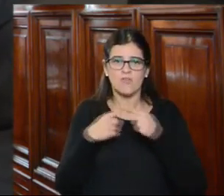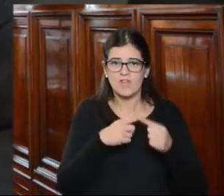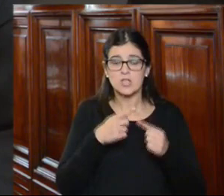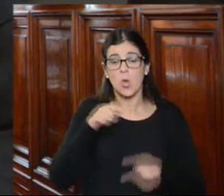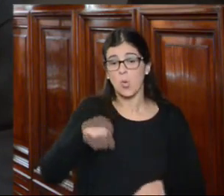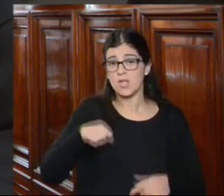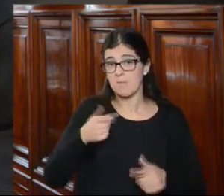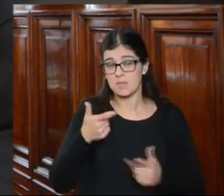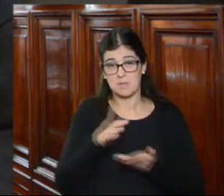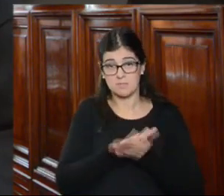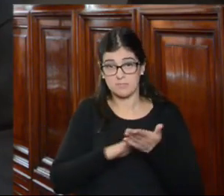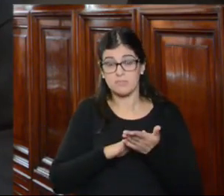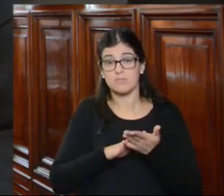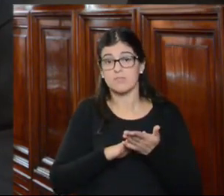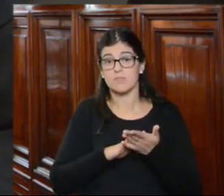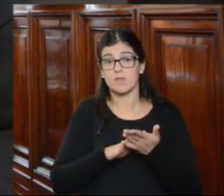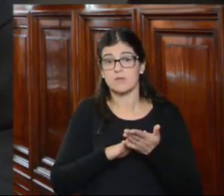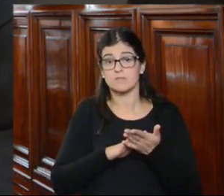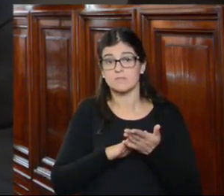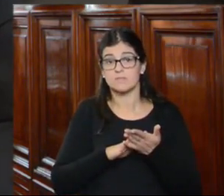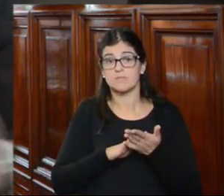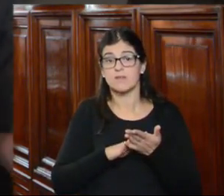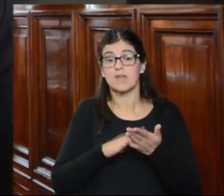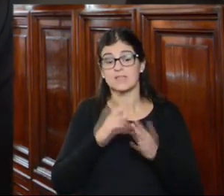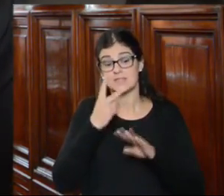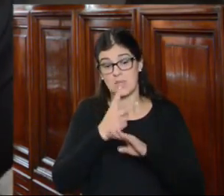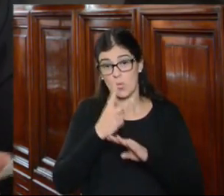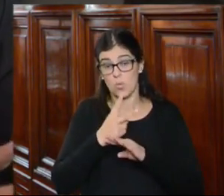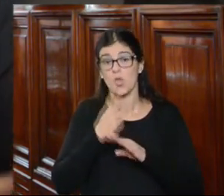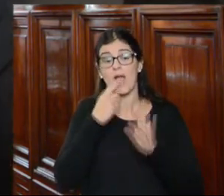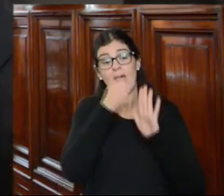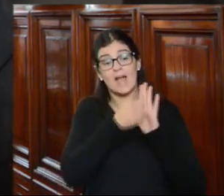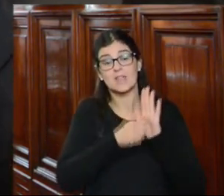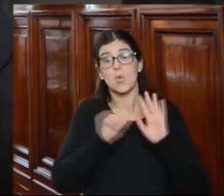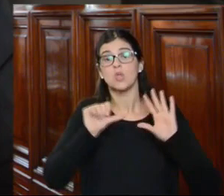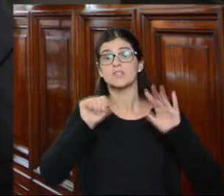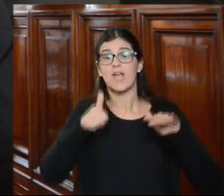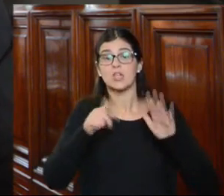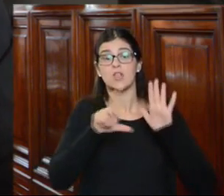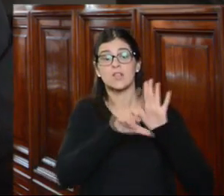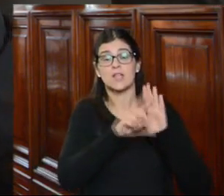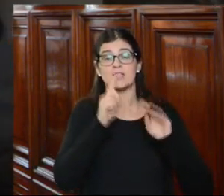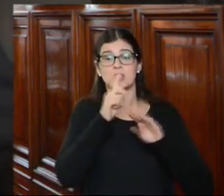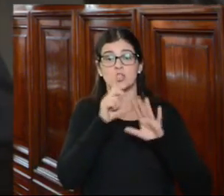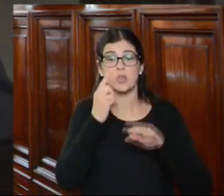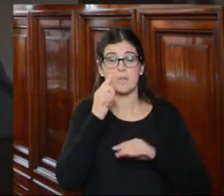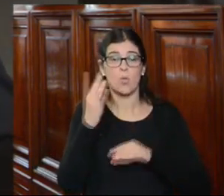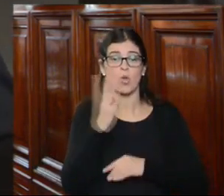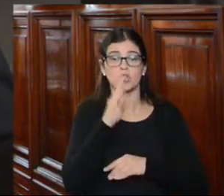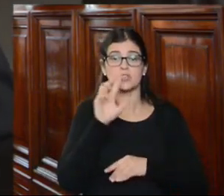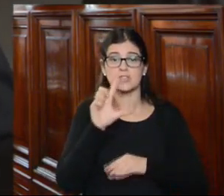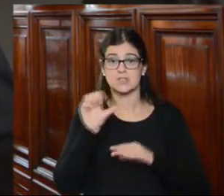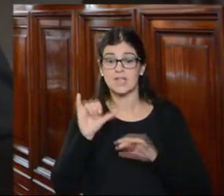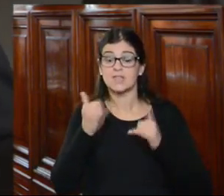jurídica ya que en segundo lugar el artículo sexto de la ley 18.446